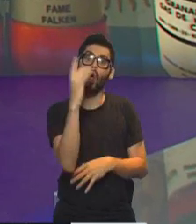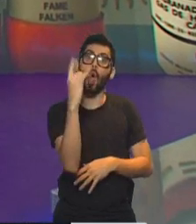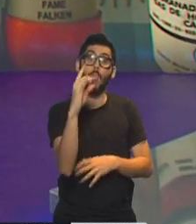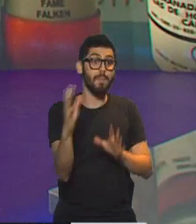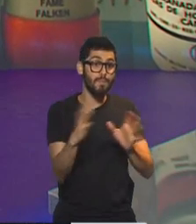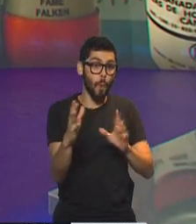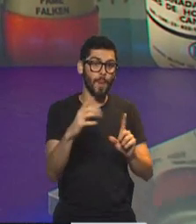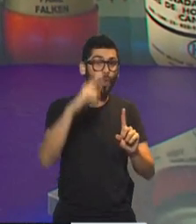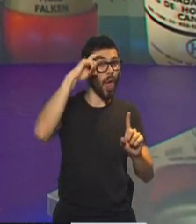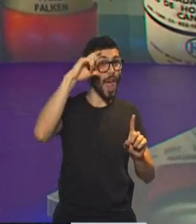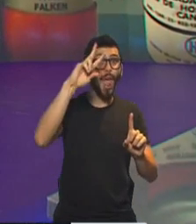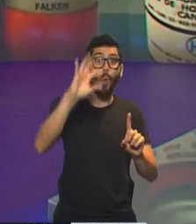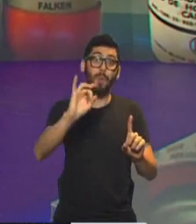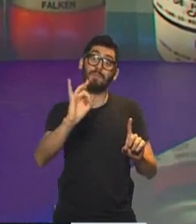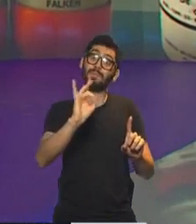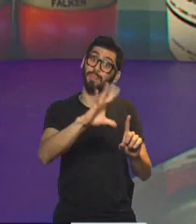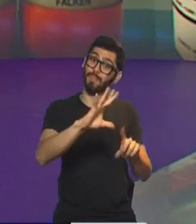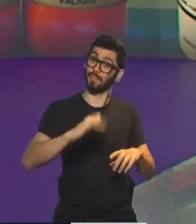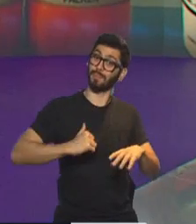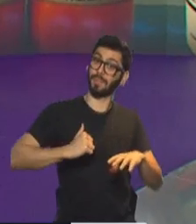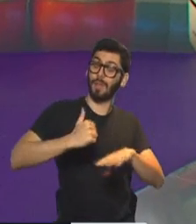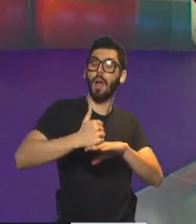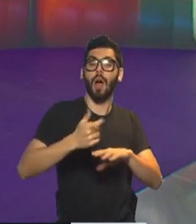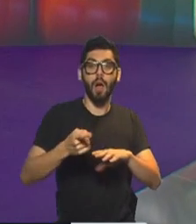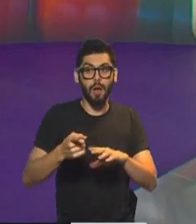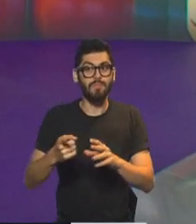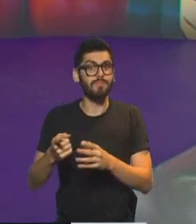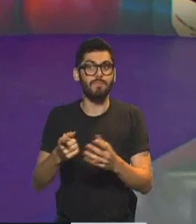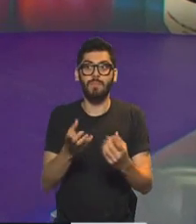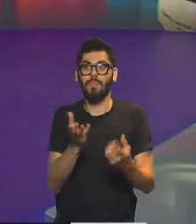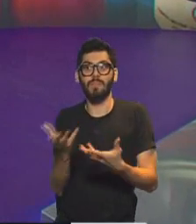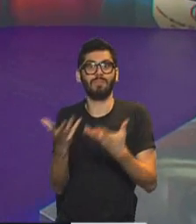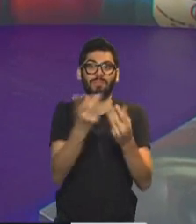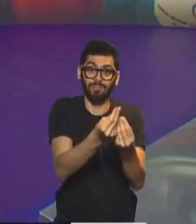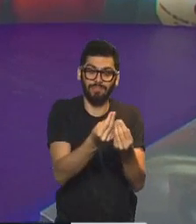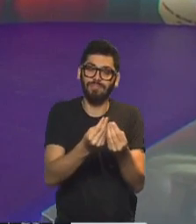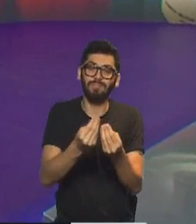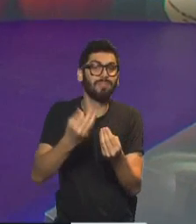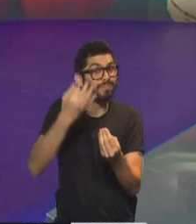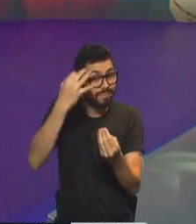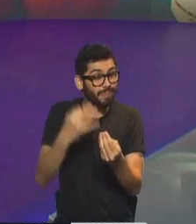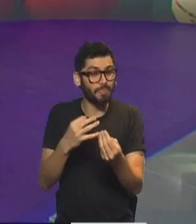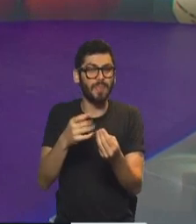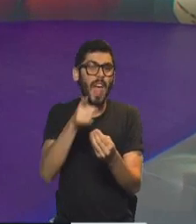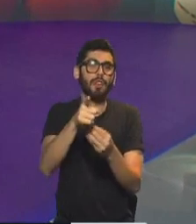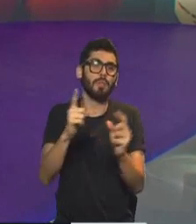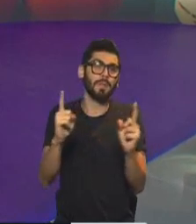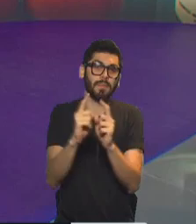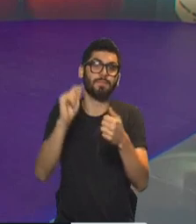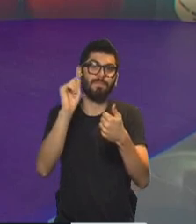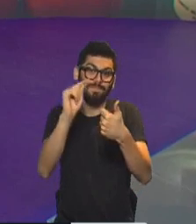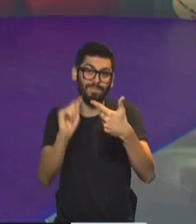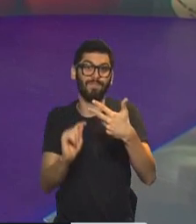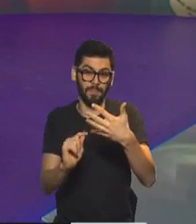Estado a Evo Morales. Es una síntesis, en realidad son estos los materiales que se